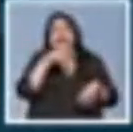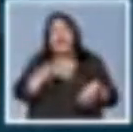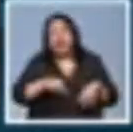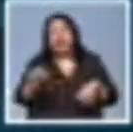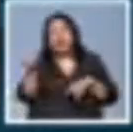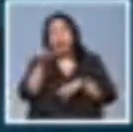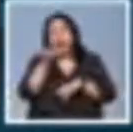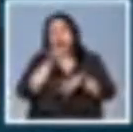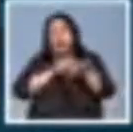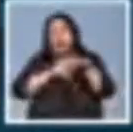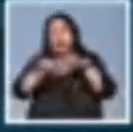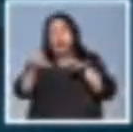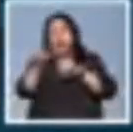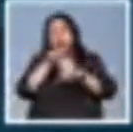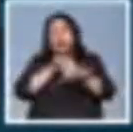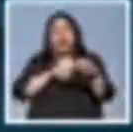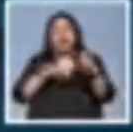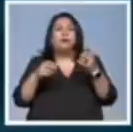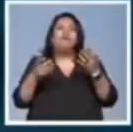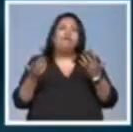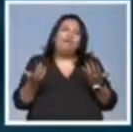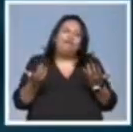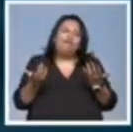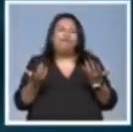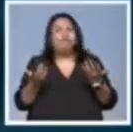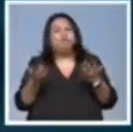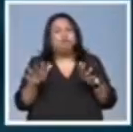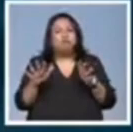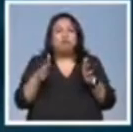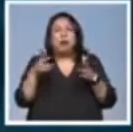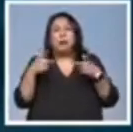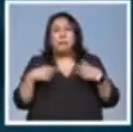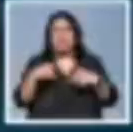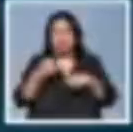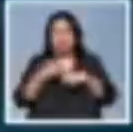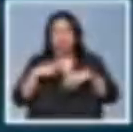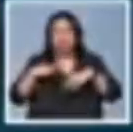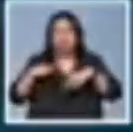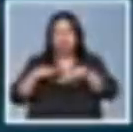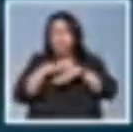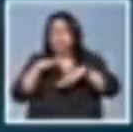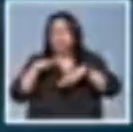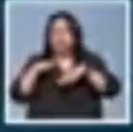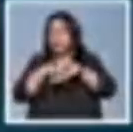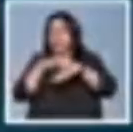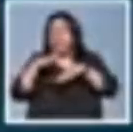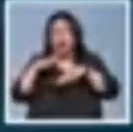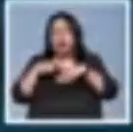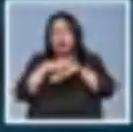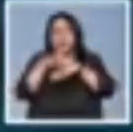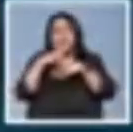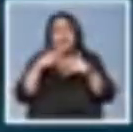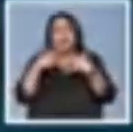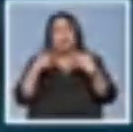es una especie de personaje que cambia, que va mutando